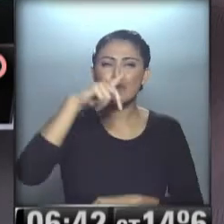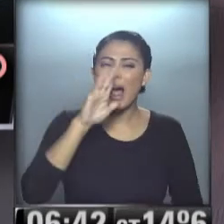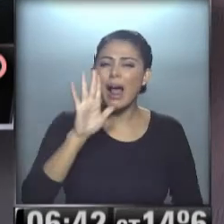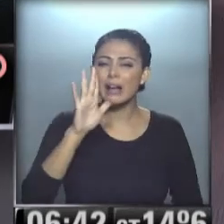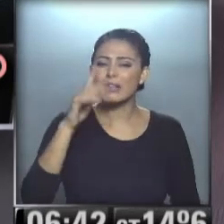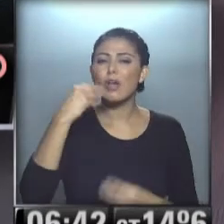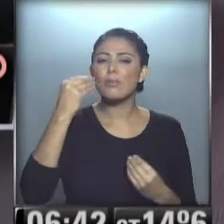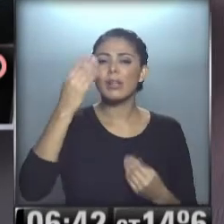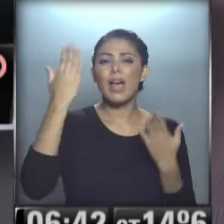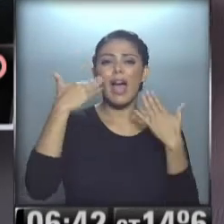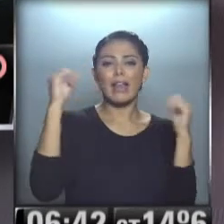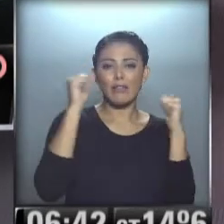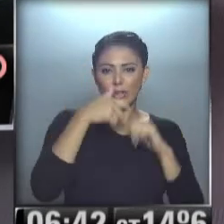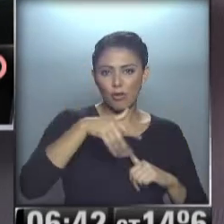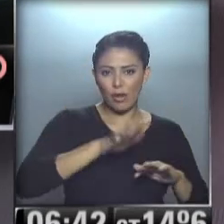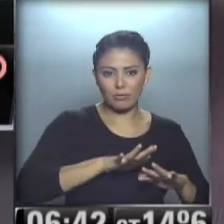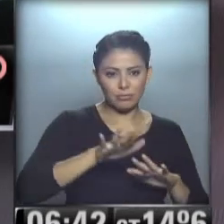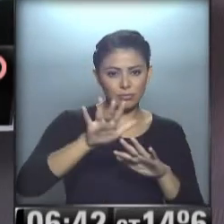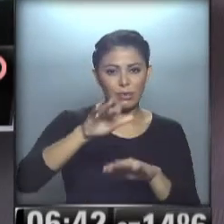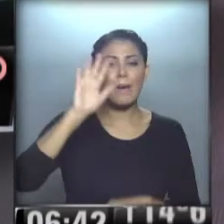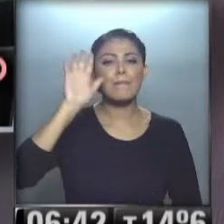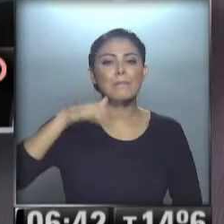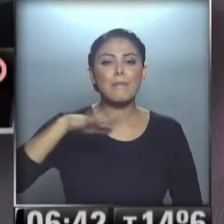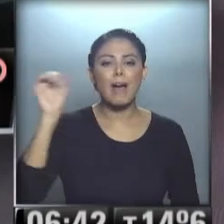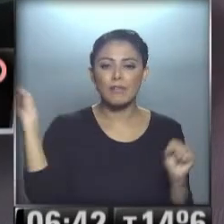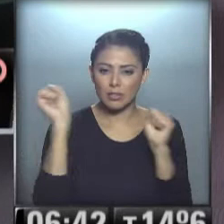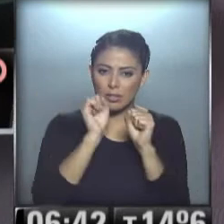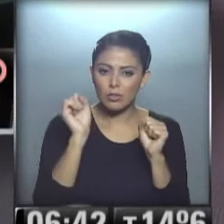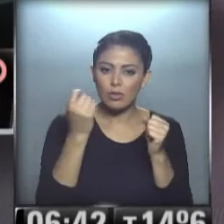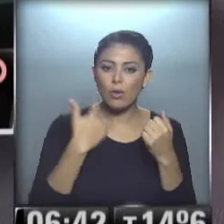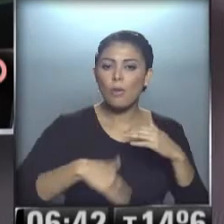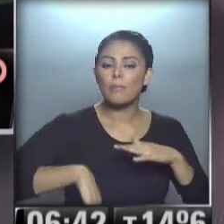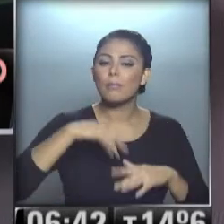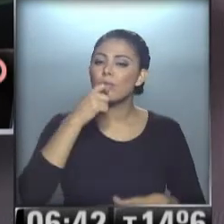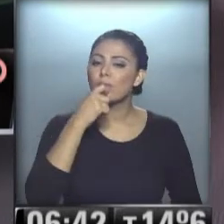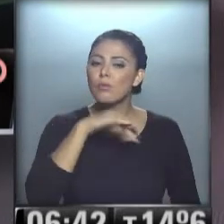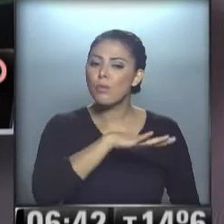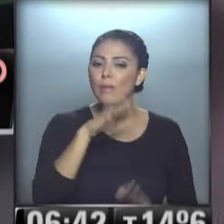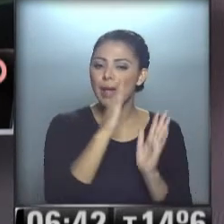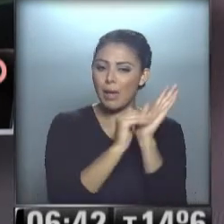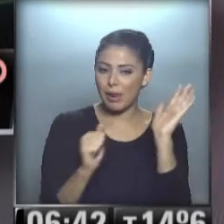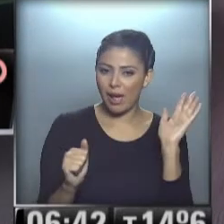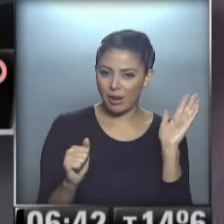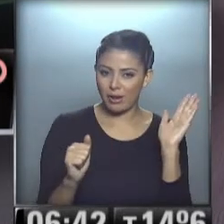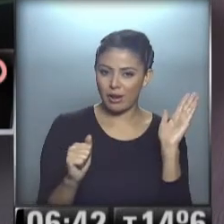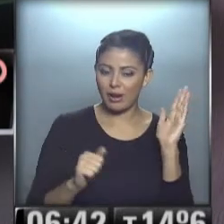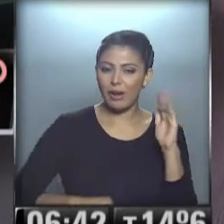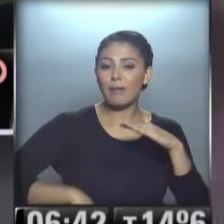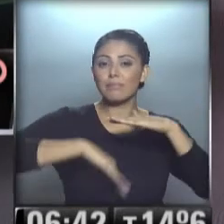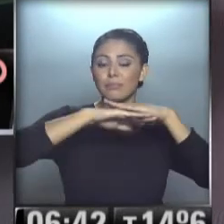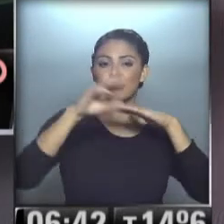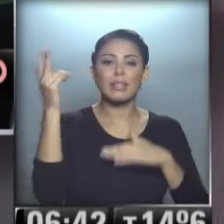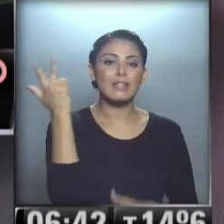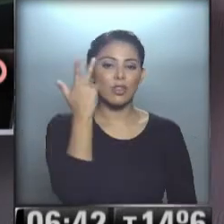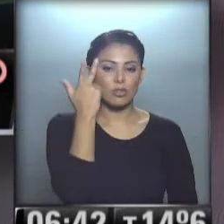allí... ...en frente de aire frío... ...en cuanto a la más baja... ...de esta región... ...la máxima pronosticada... ...para Bahía Blanca... ...18